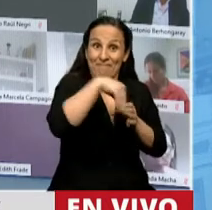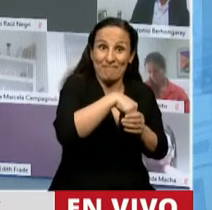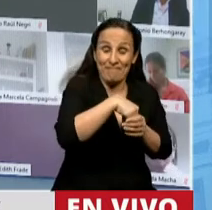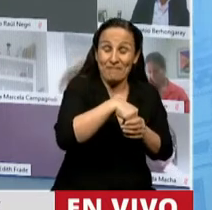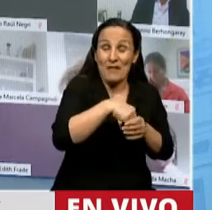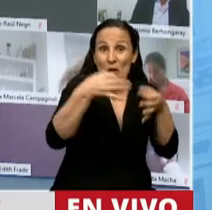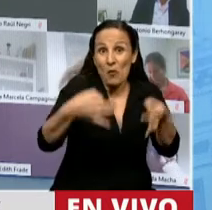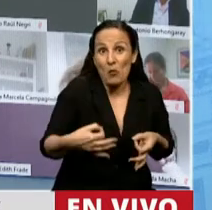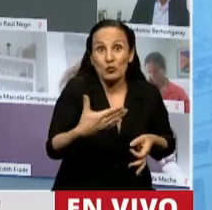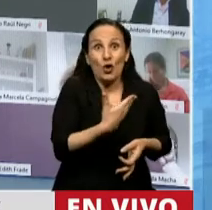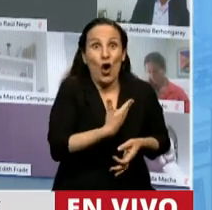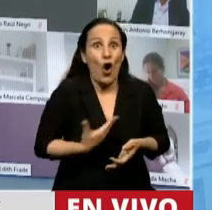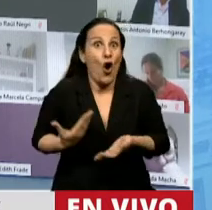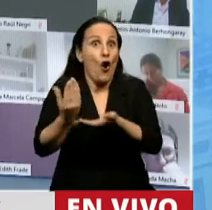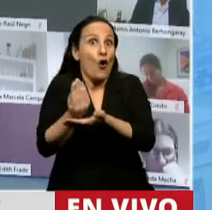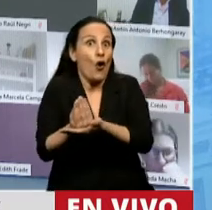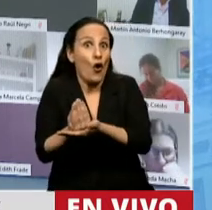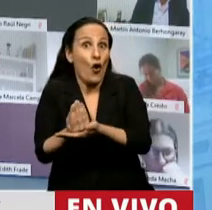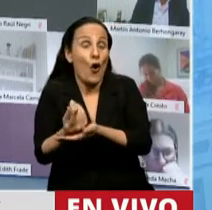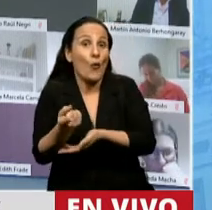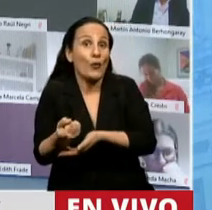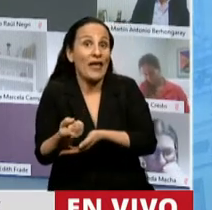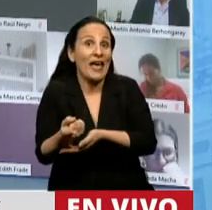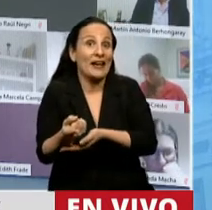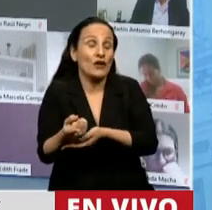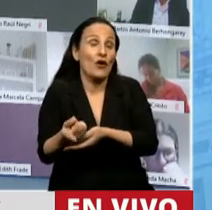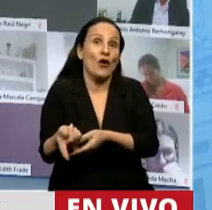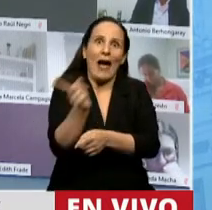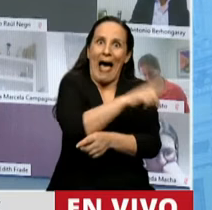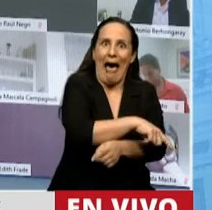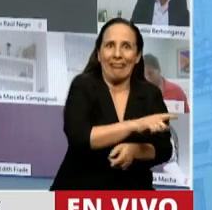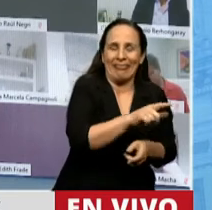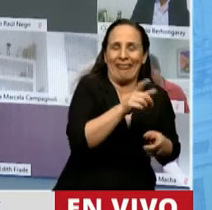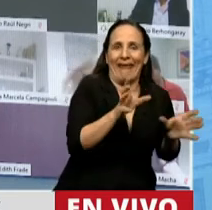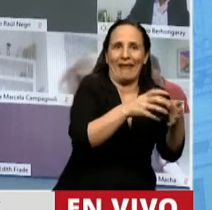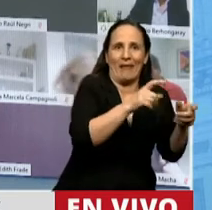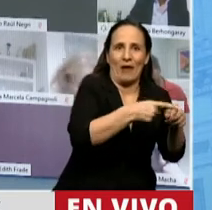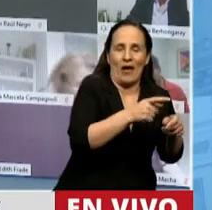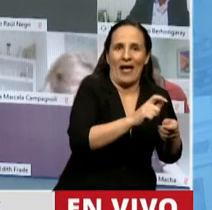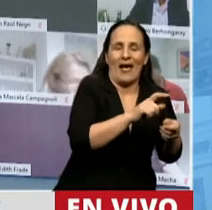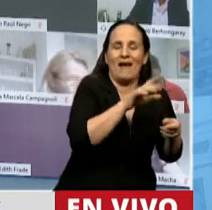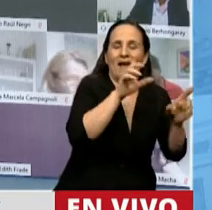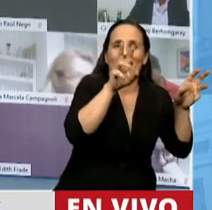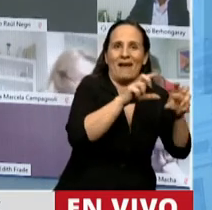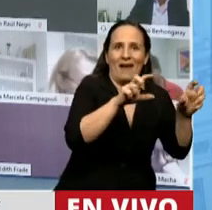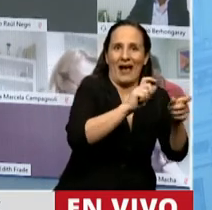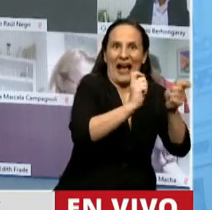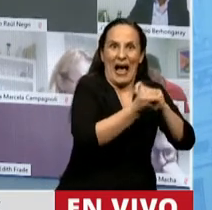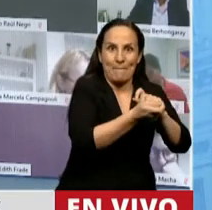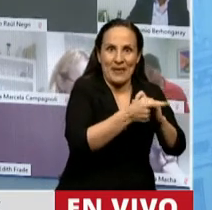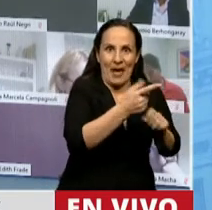gobierno y una oposición como la de Cambiemos que gobernó hasta el año pasado, que tienen